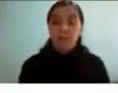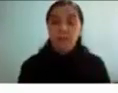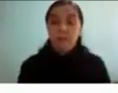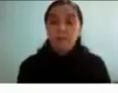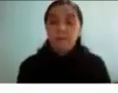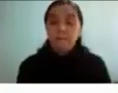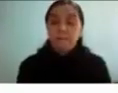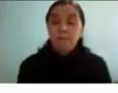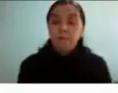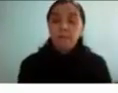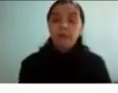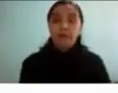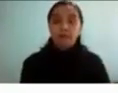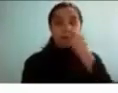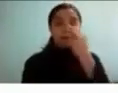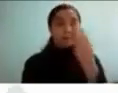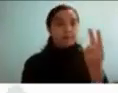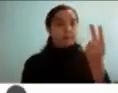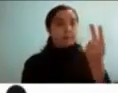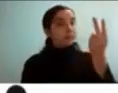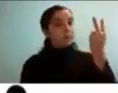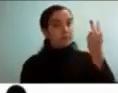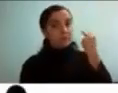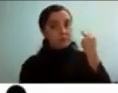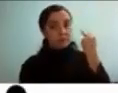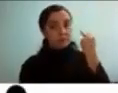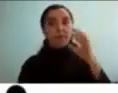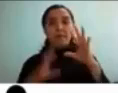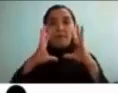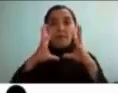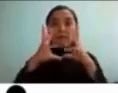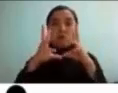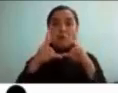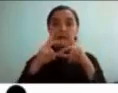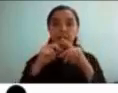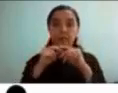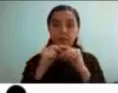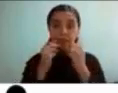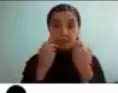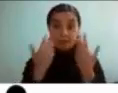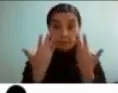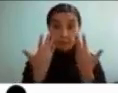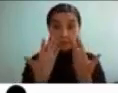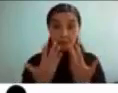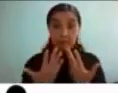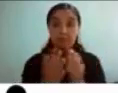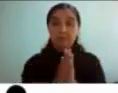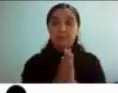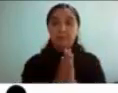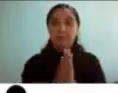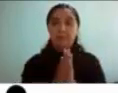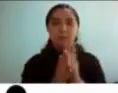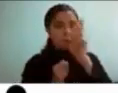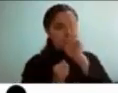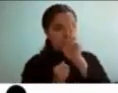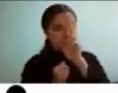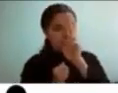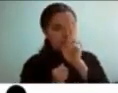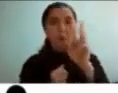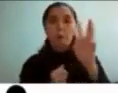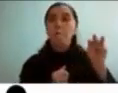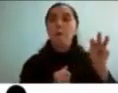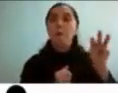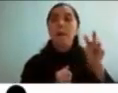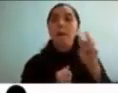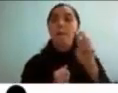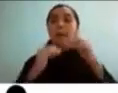doy vuelta hacia atrás y veo a mi familia y ahora esta distribución familiar puede ser un poco extraña pero es porque mis papás están separados cada uno